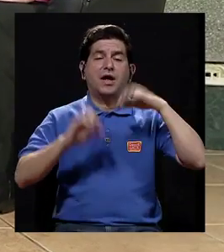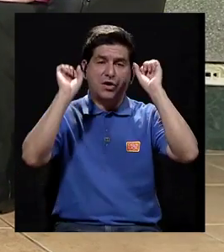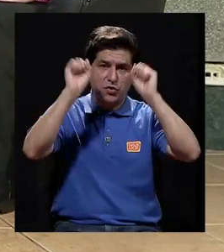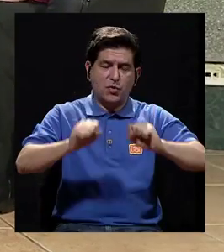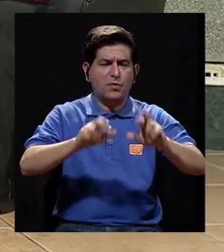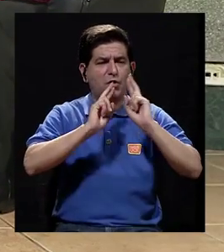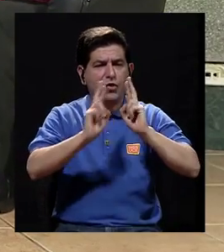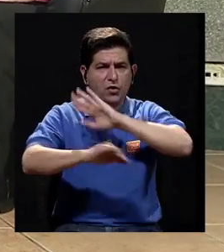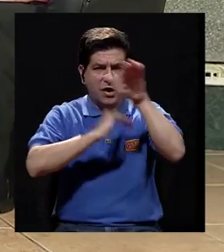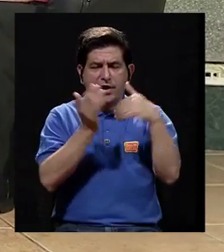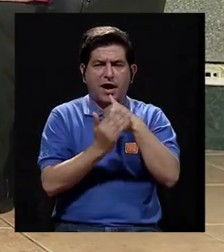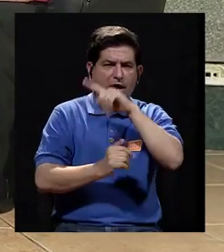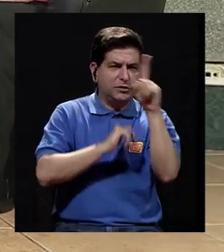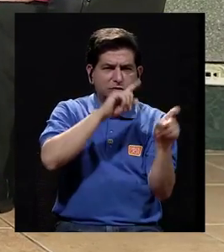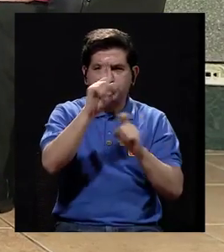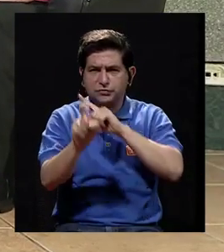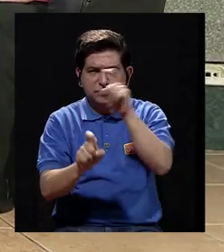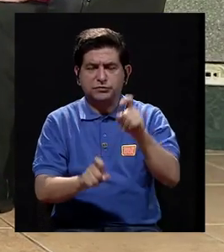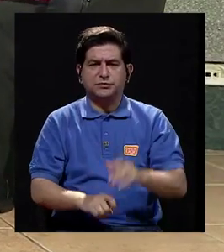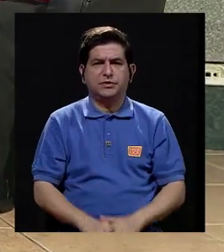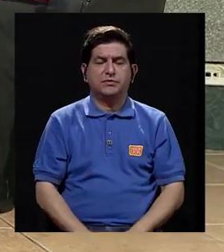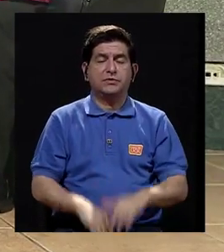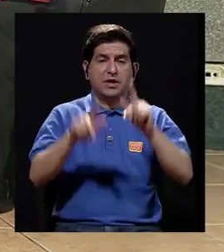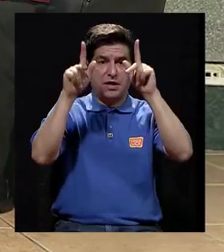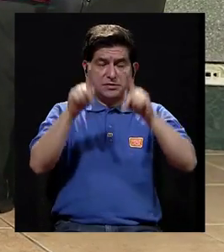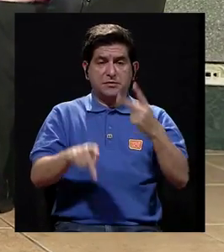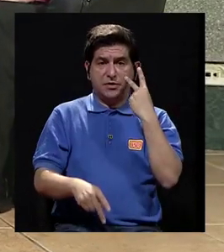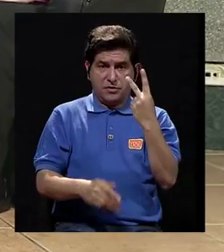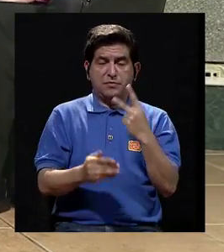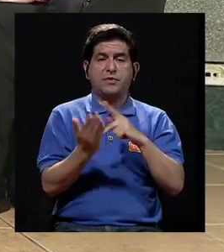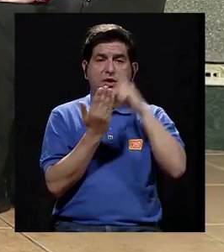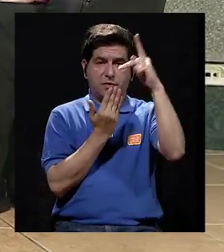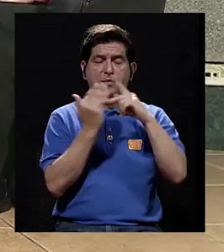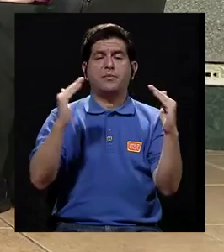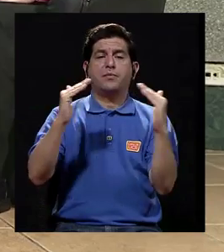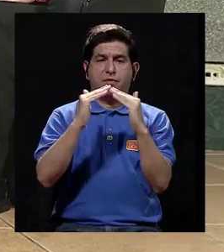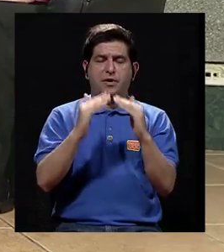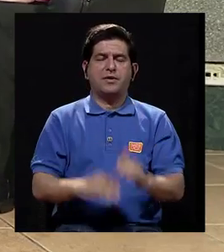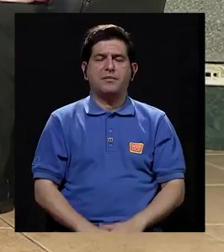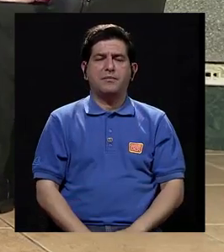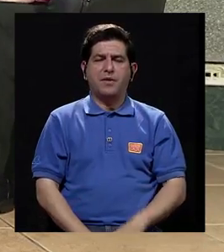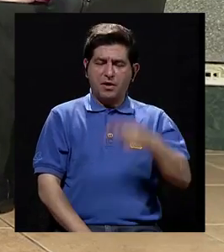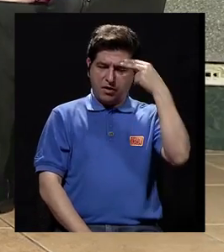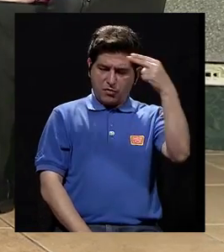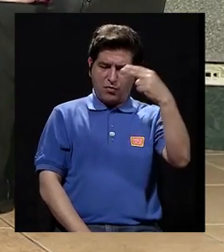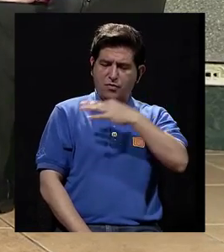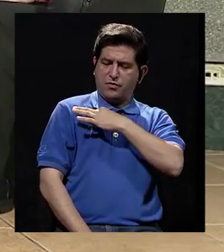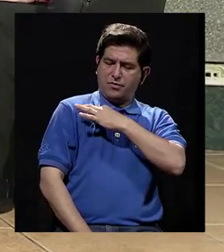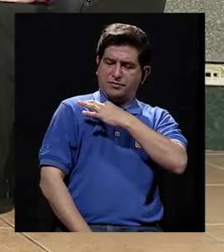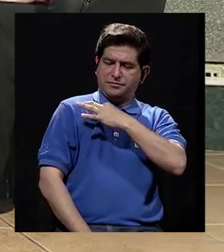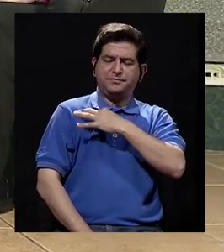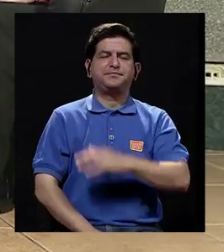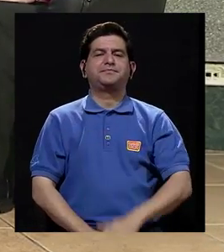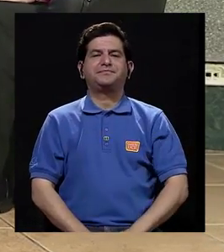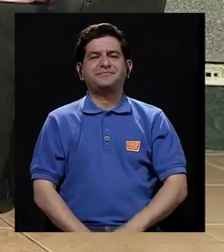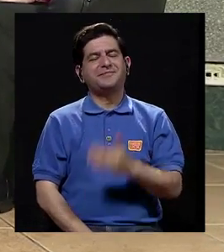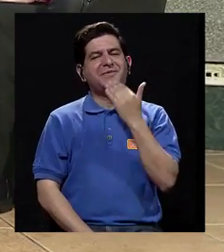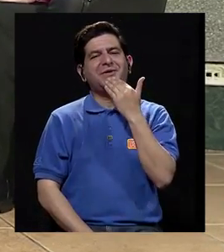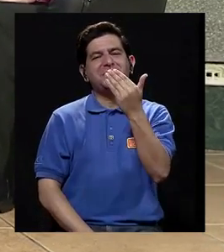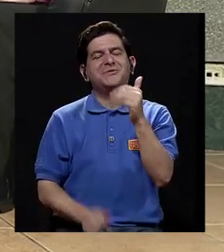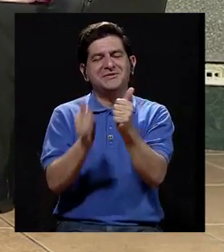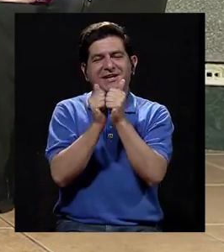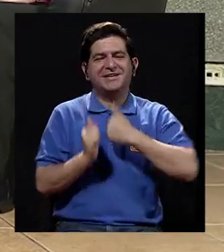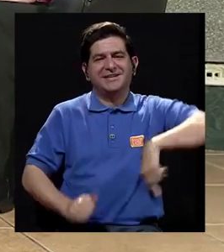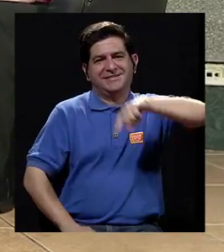responder a todas las inquietudes, tanto para las personas que nos ven en la casa. Es un honor que nos hayan invitado. Gracias. Bueno,